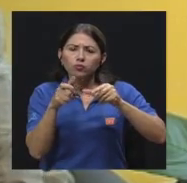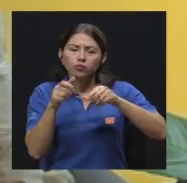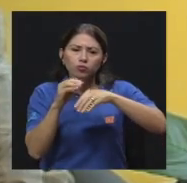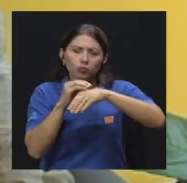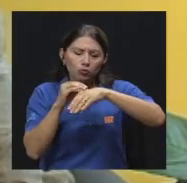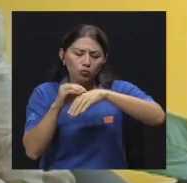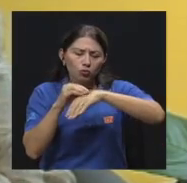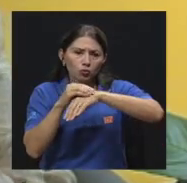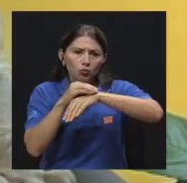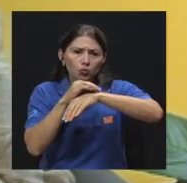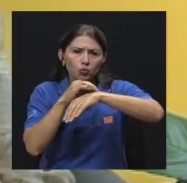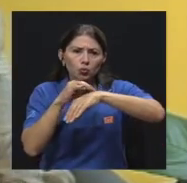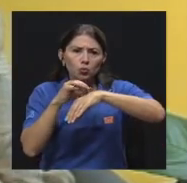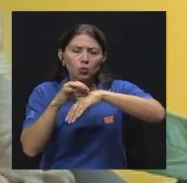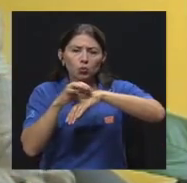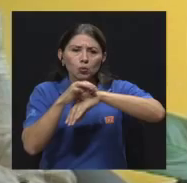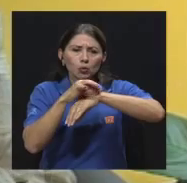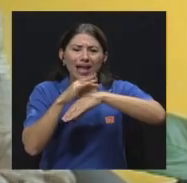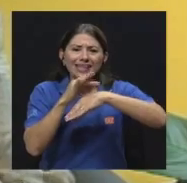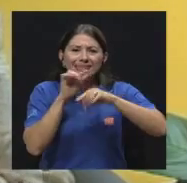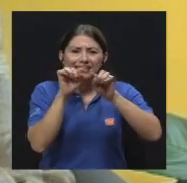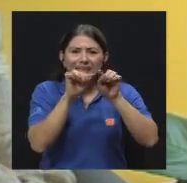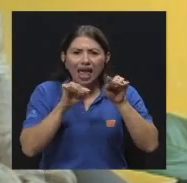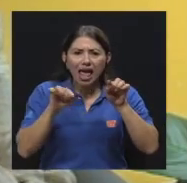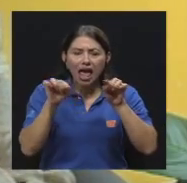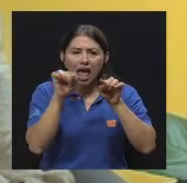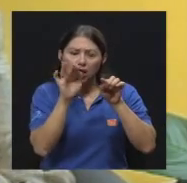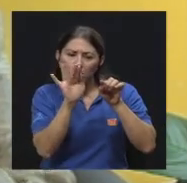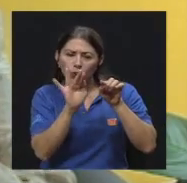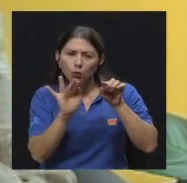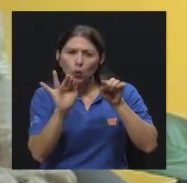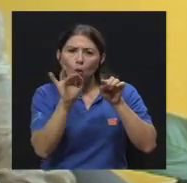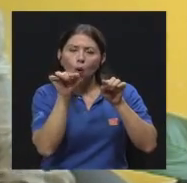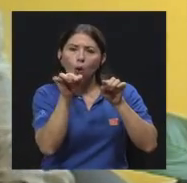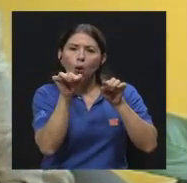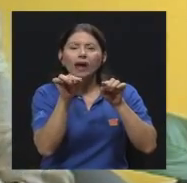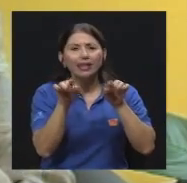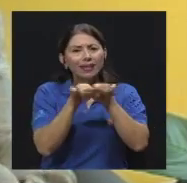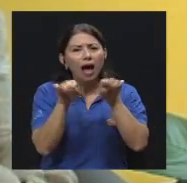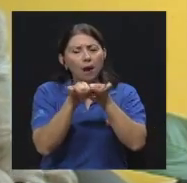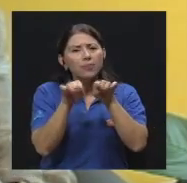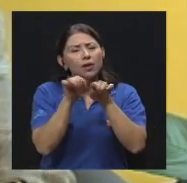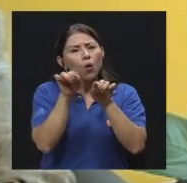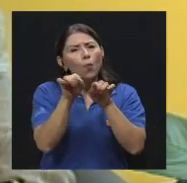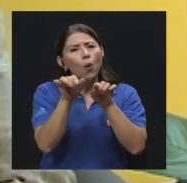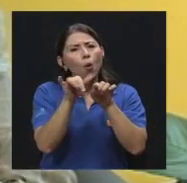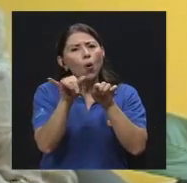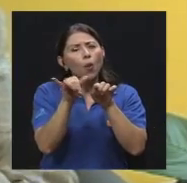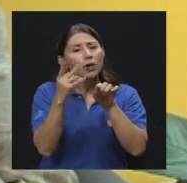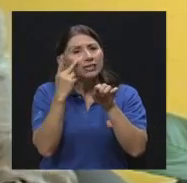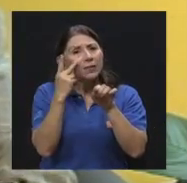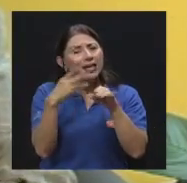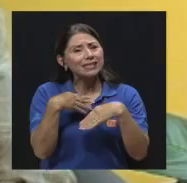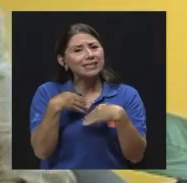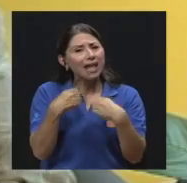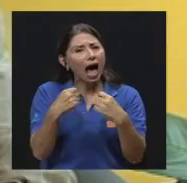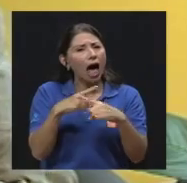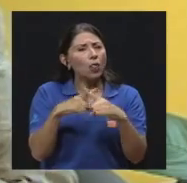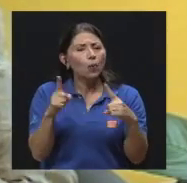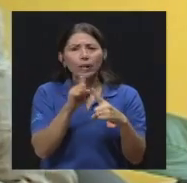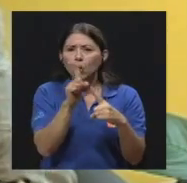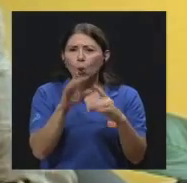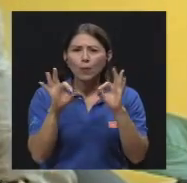escamoso y el centro va quedando como afectado, pero digamos, como va como curando, pero mal curado, ¿verdad?